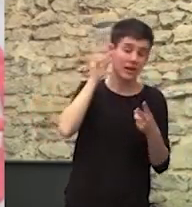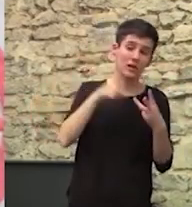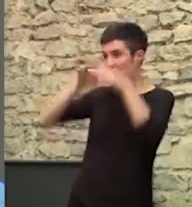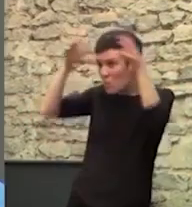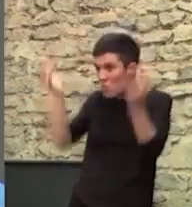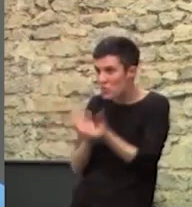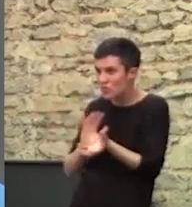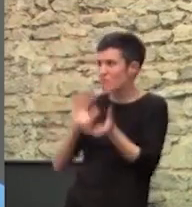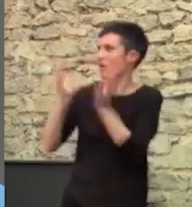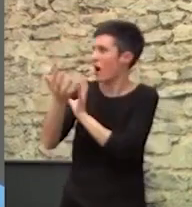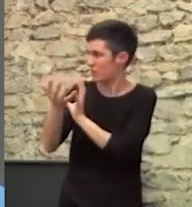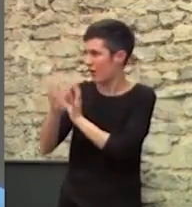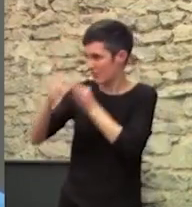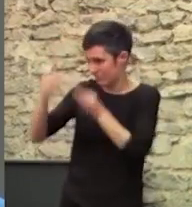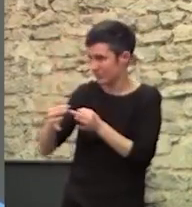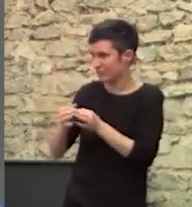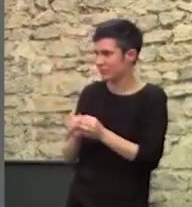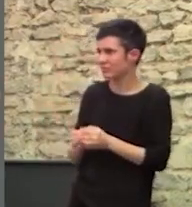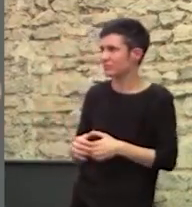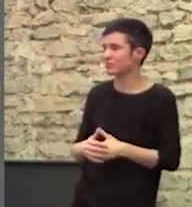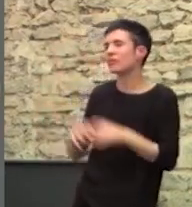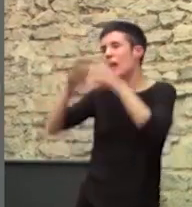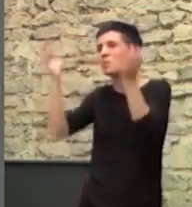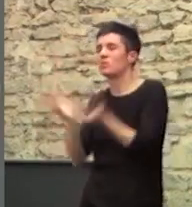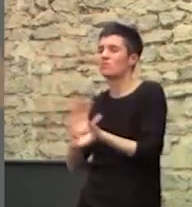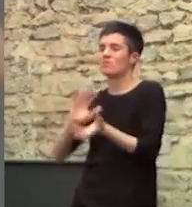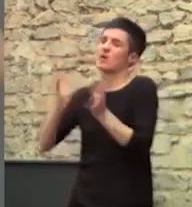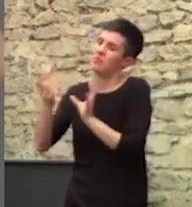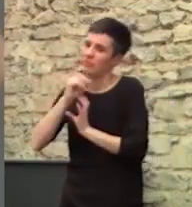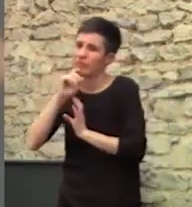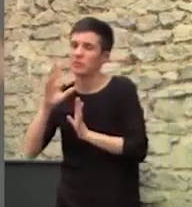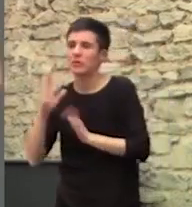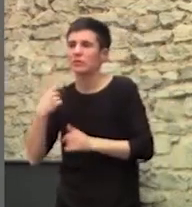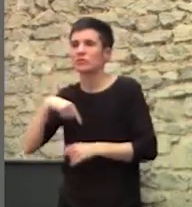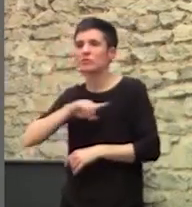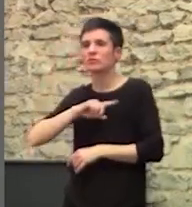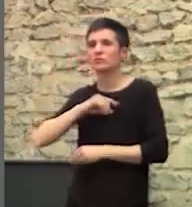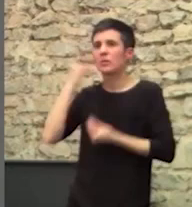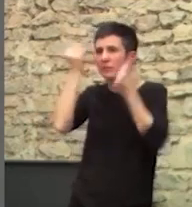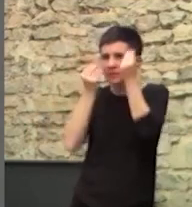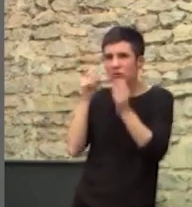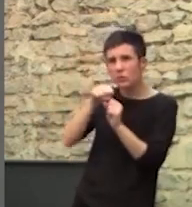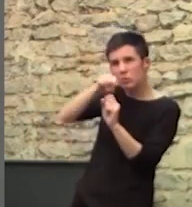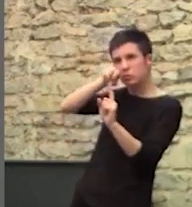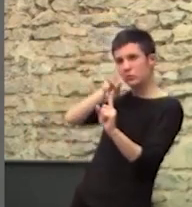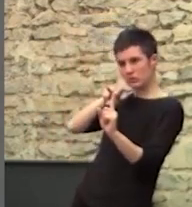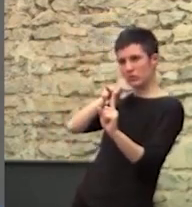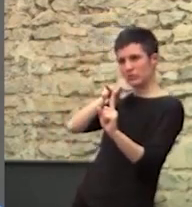diversidad. de verdad que no cambian el mundo pero cambian la visión o la forma de pensar lo digo por la experiencia propia